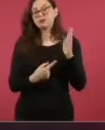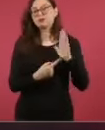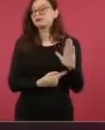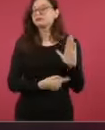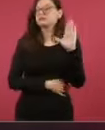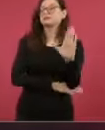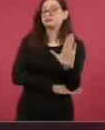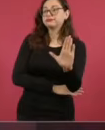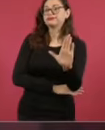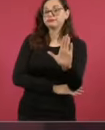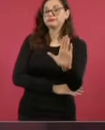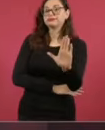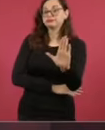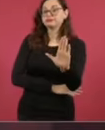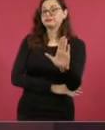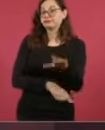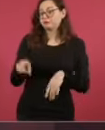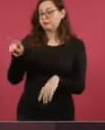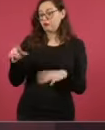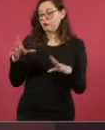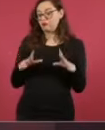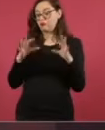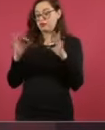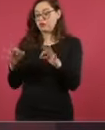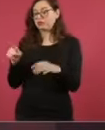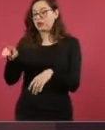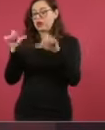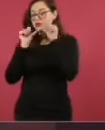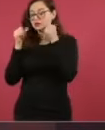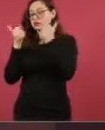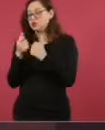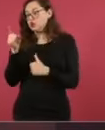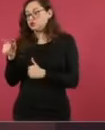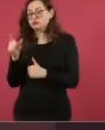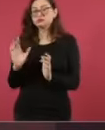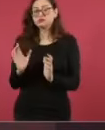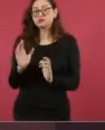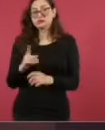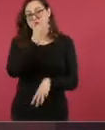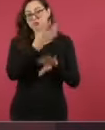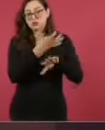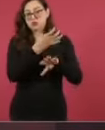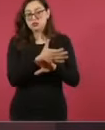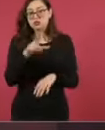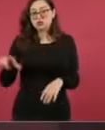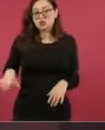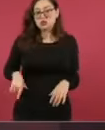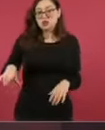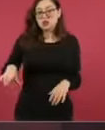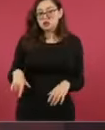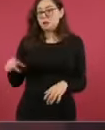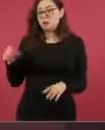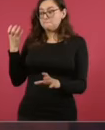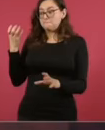del gobierno de Estados Unidos. Una parte,